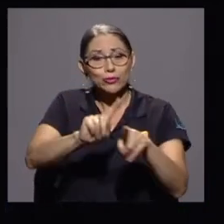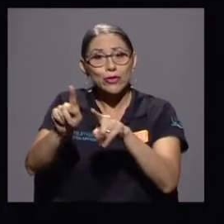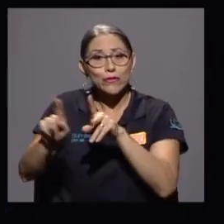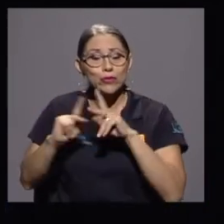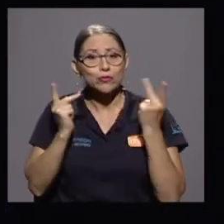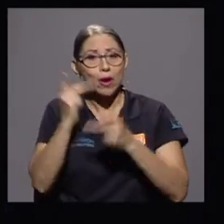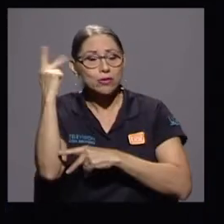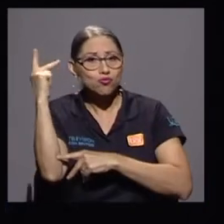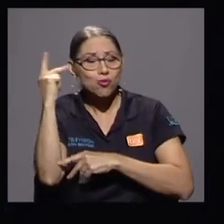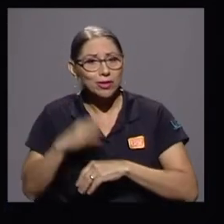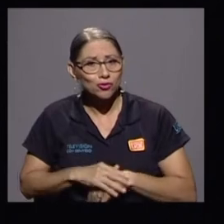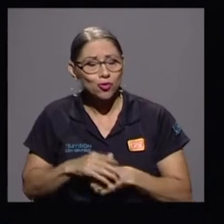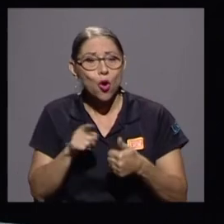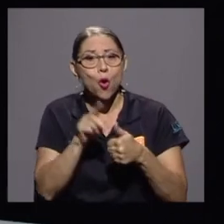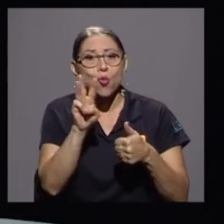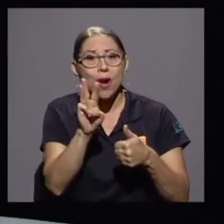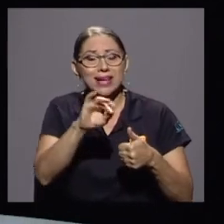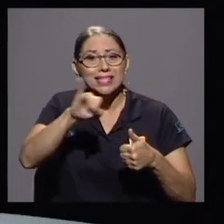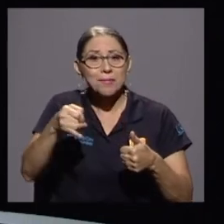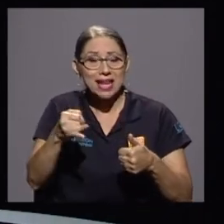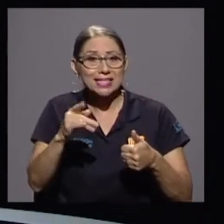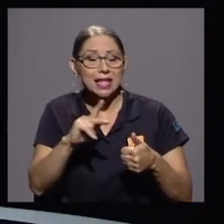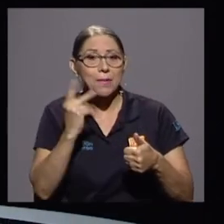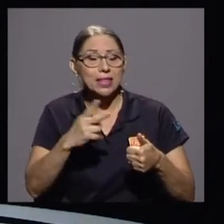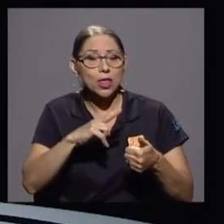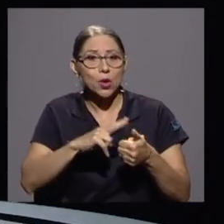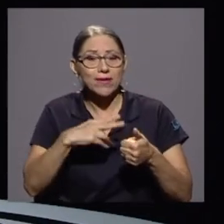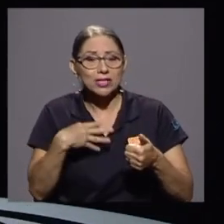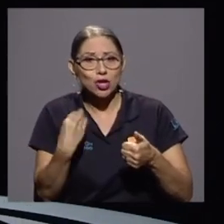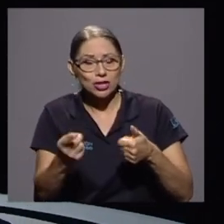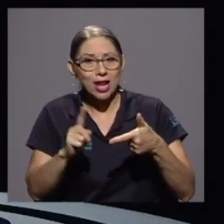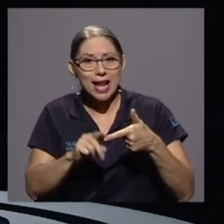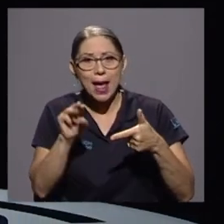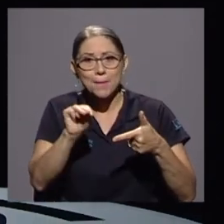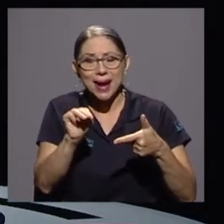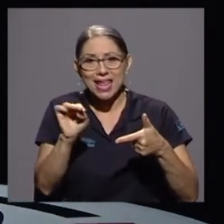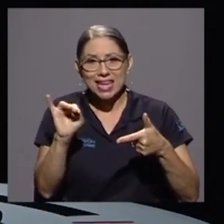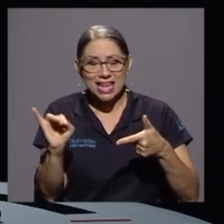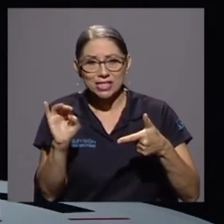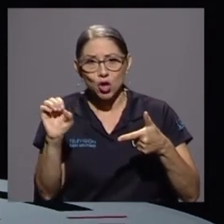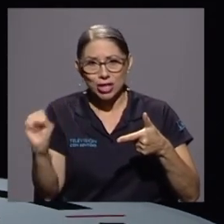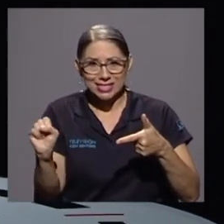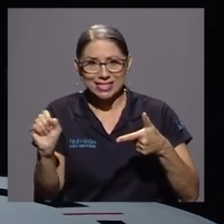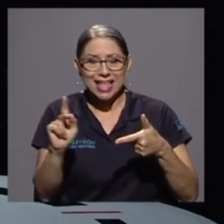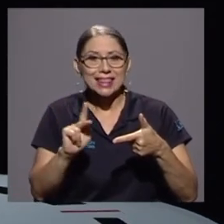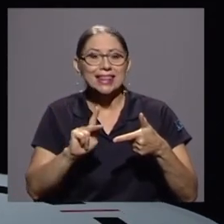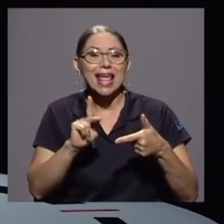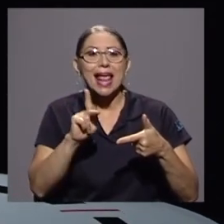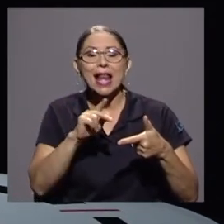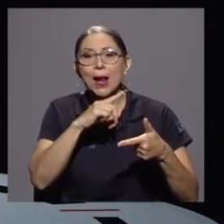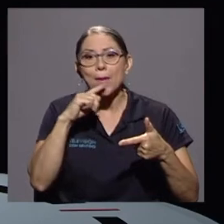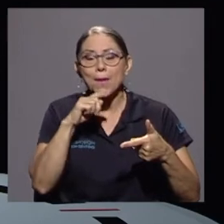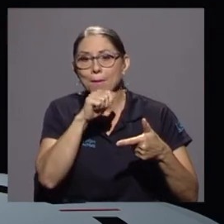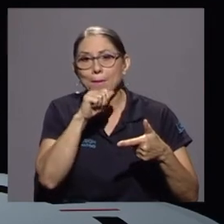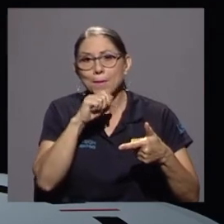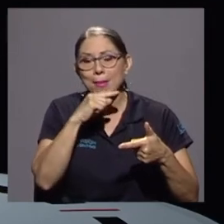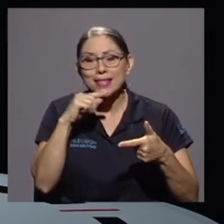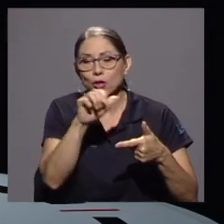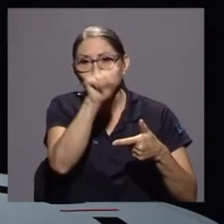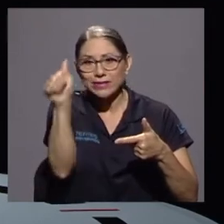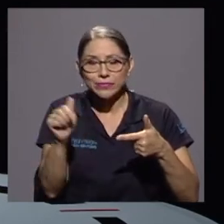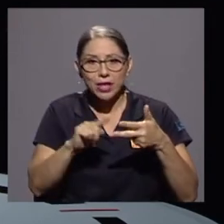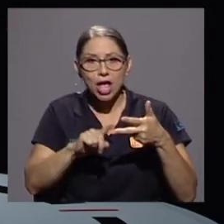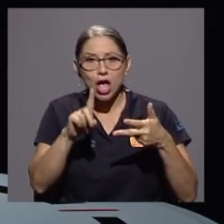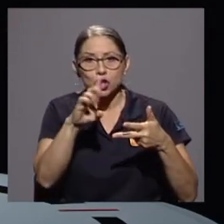partidos políticos. A don Warner Jiménez del Partido de Liberación Nacional, a María Inés Solís del Partido de Unidad Social Cristiana, a doña